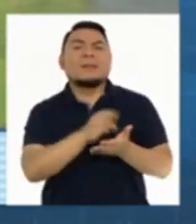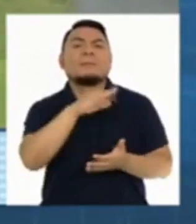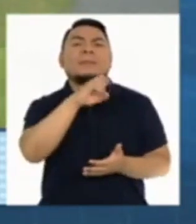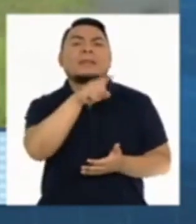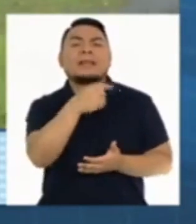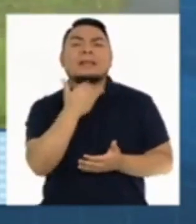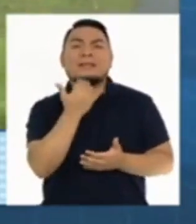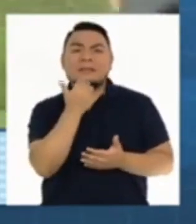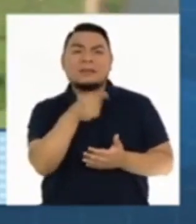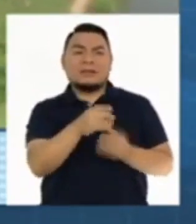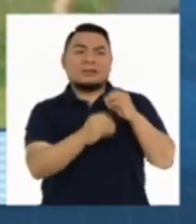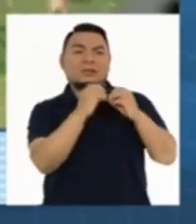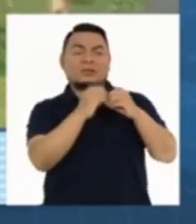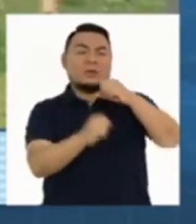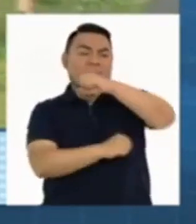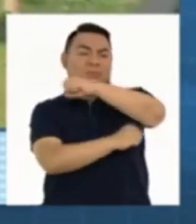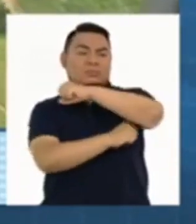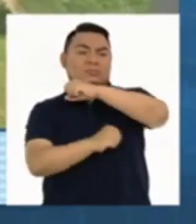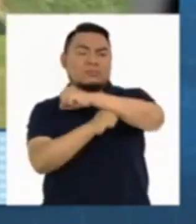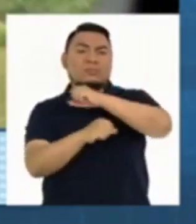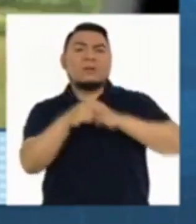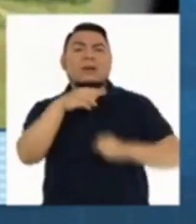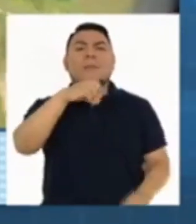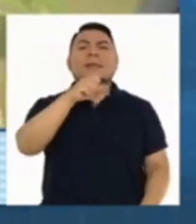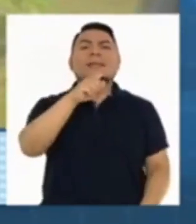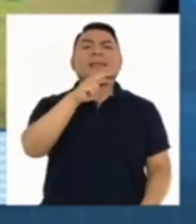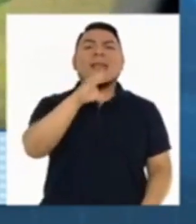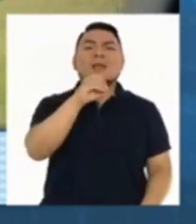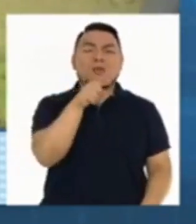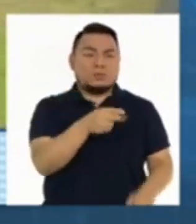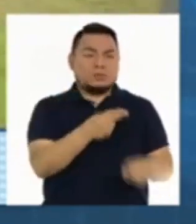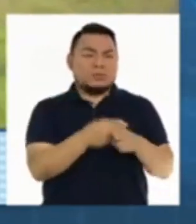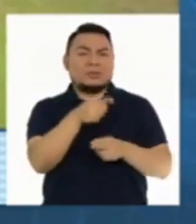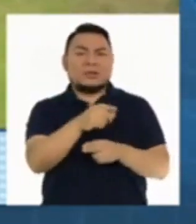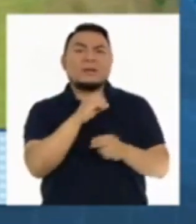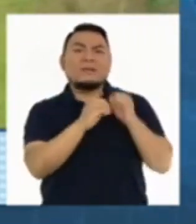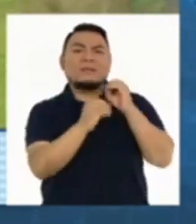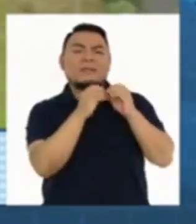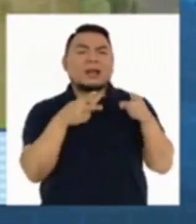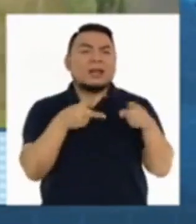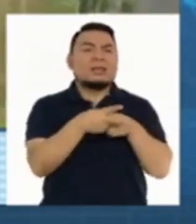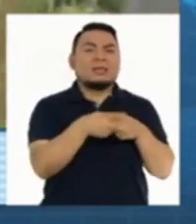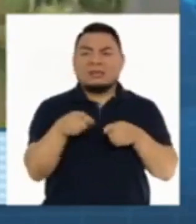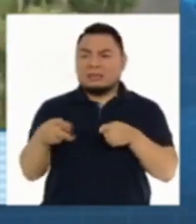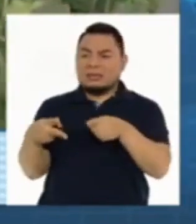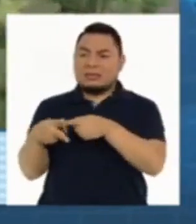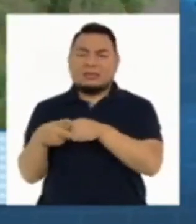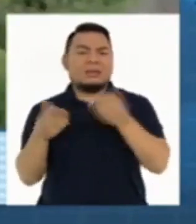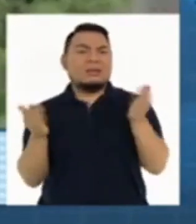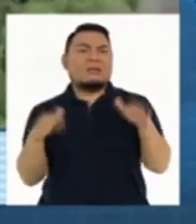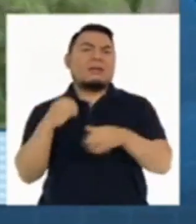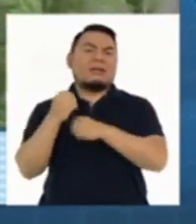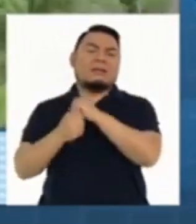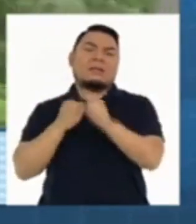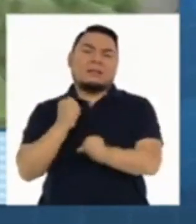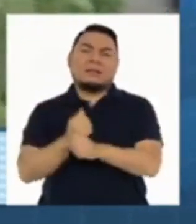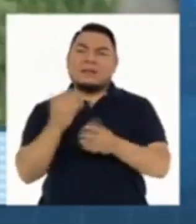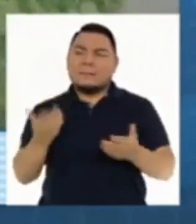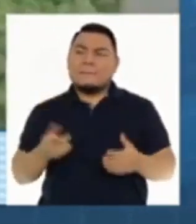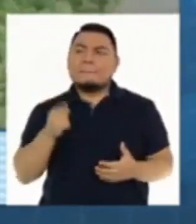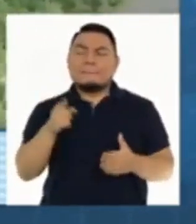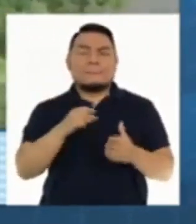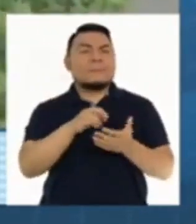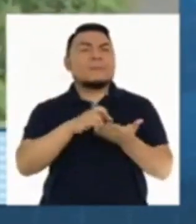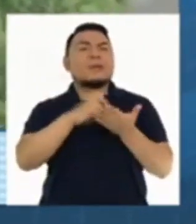pendiente una obra que es el puente Unión Mantaro, esto básicamente es un tricito de Canaire con la provincia de Satipo,